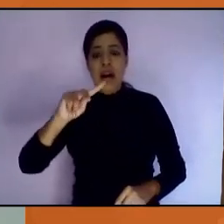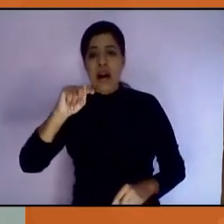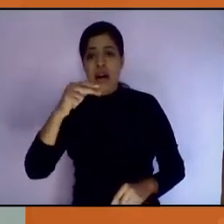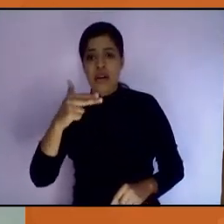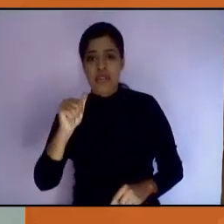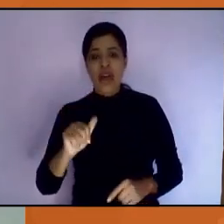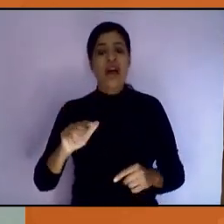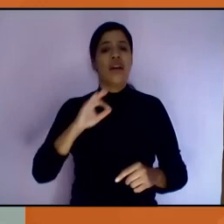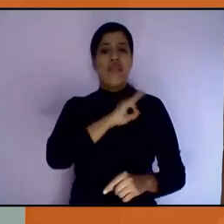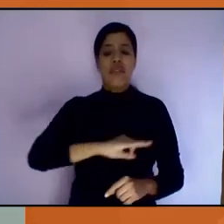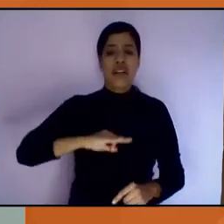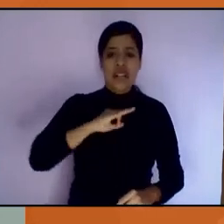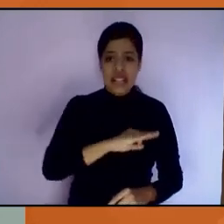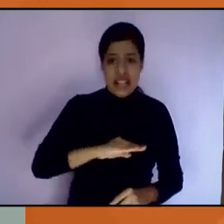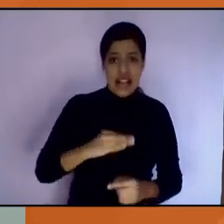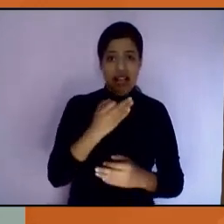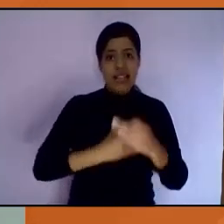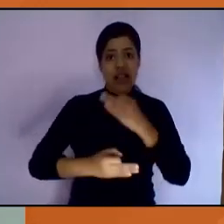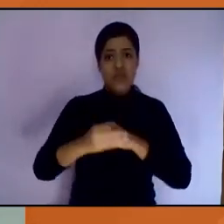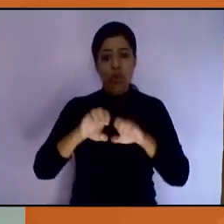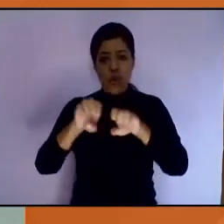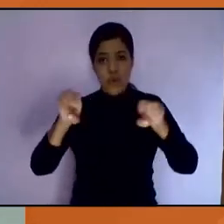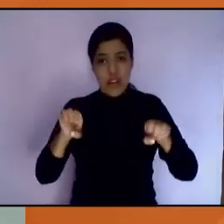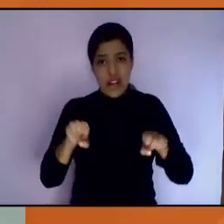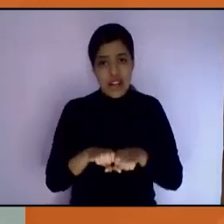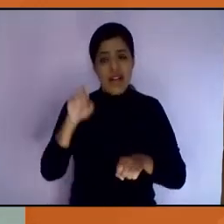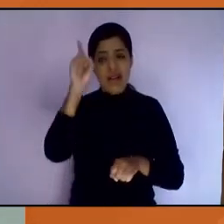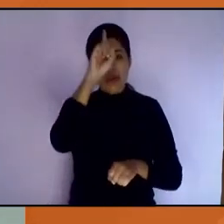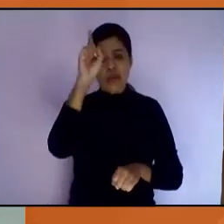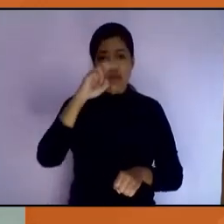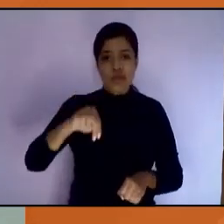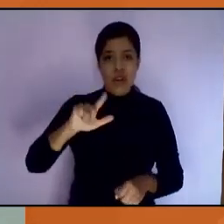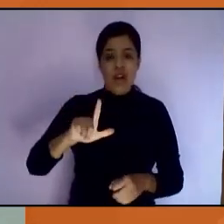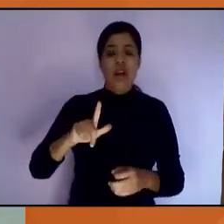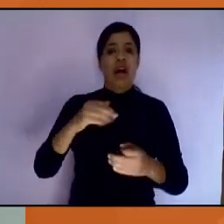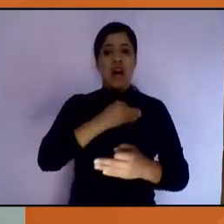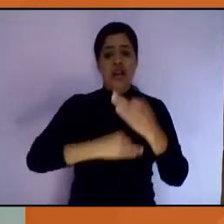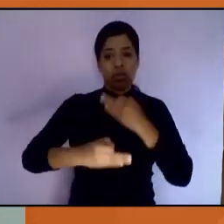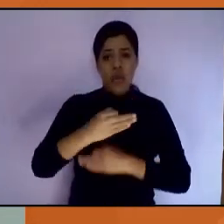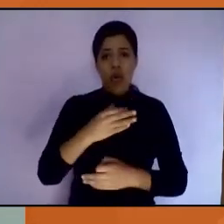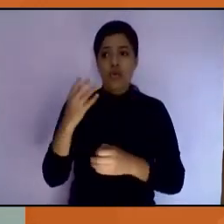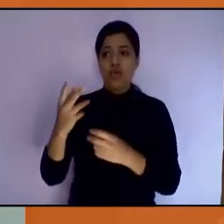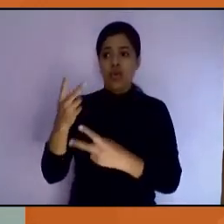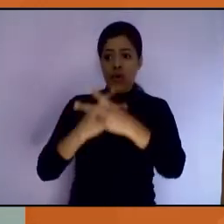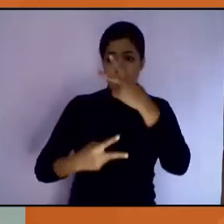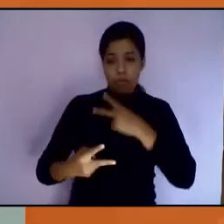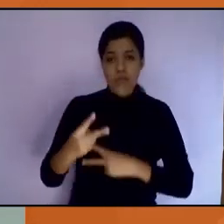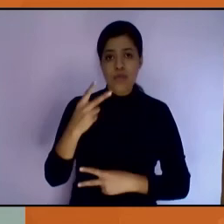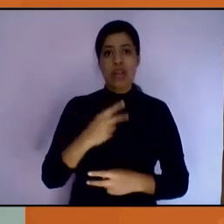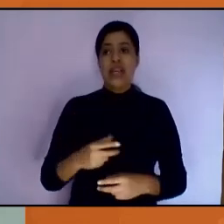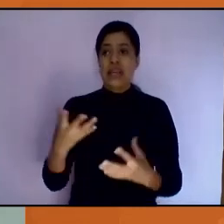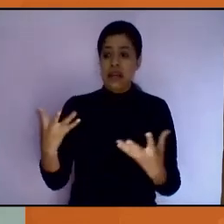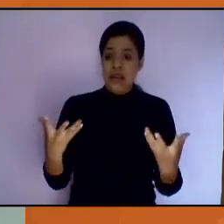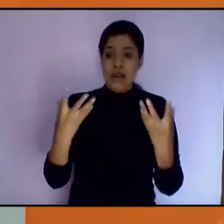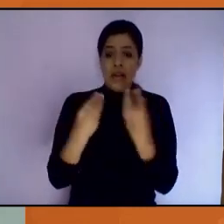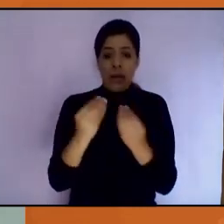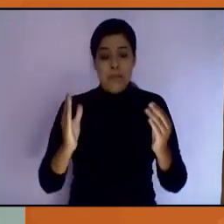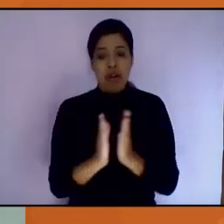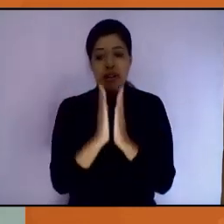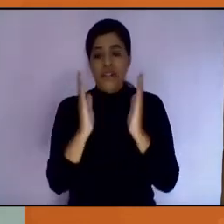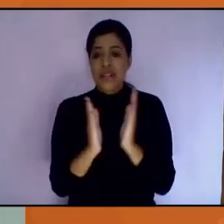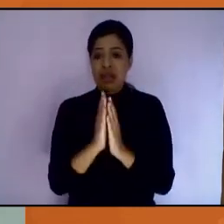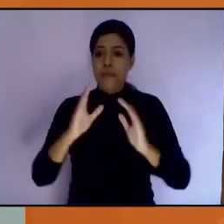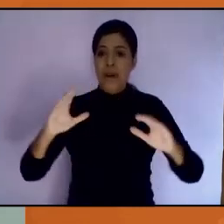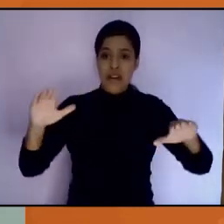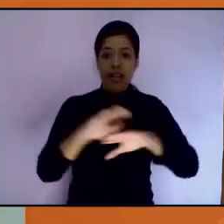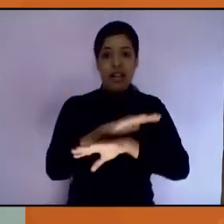reitero, del Consejo Nuevo León. A todas y todos por estar aquí y ser parte del cambio que se necesita.